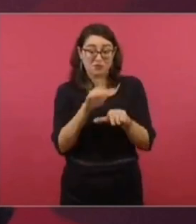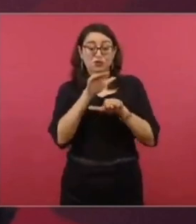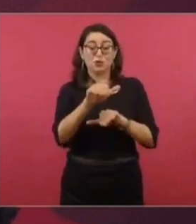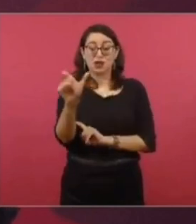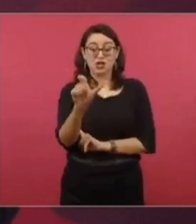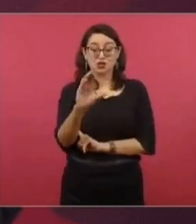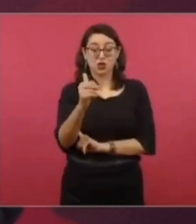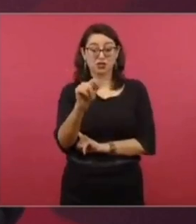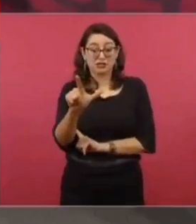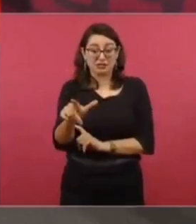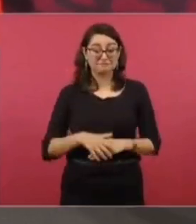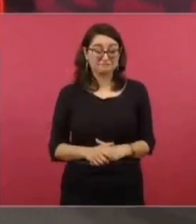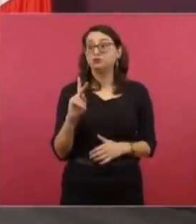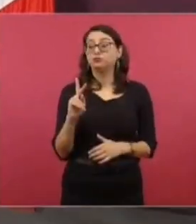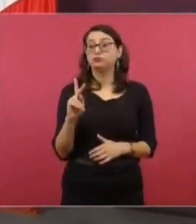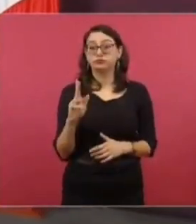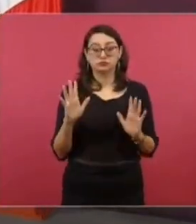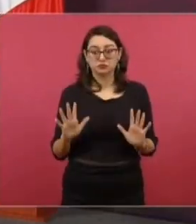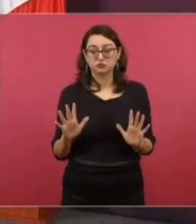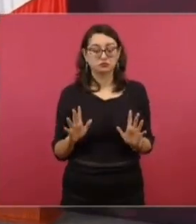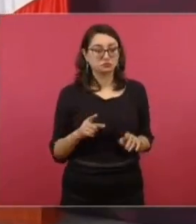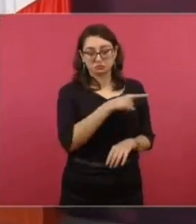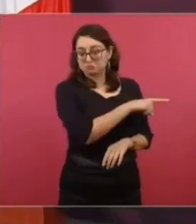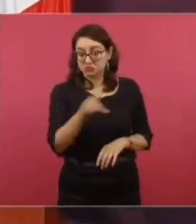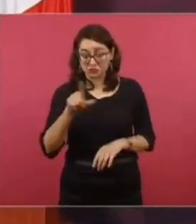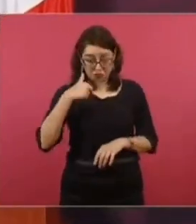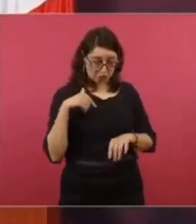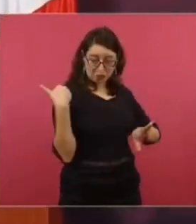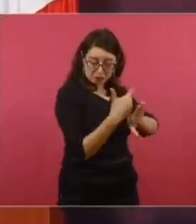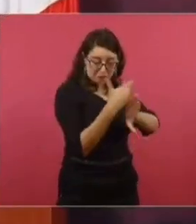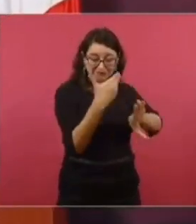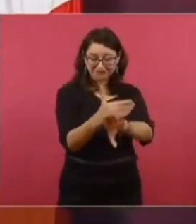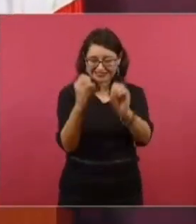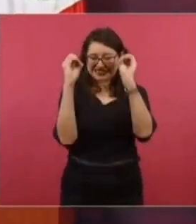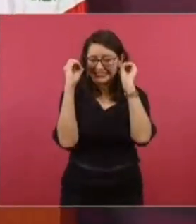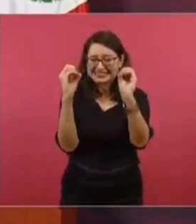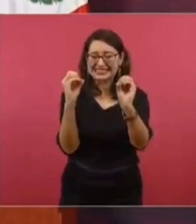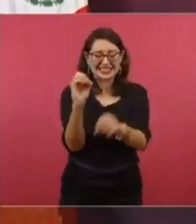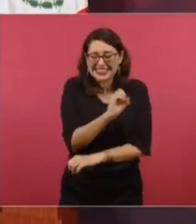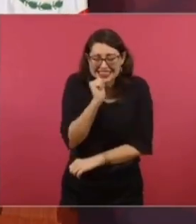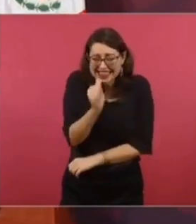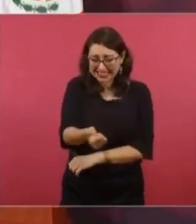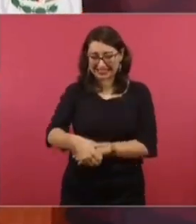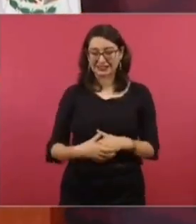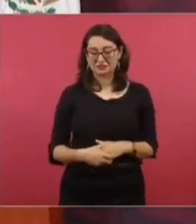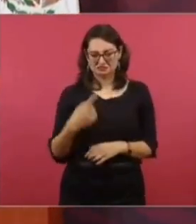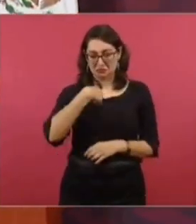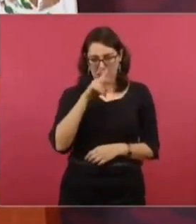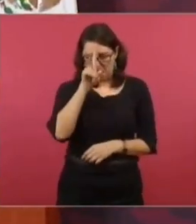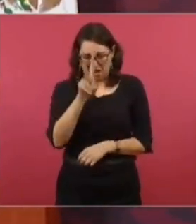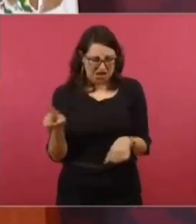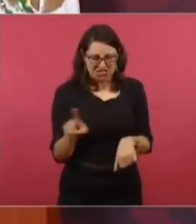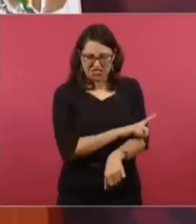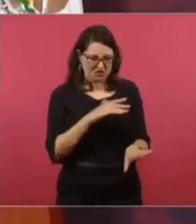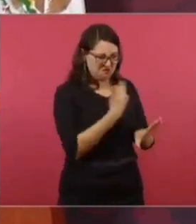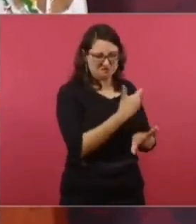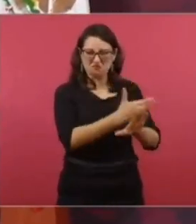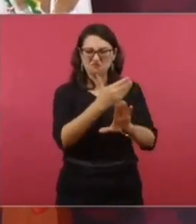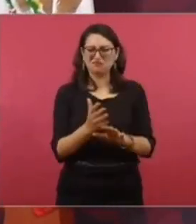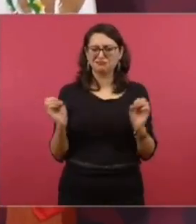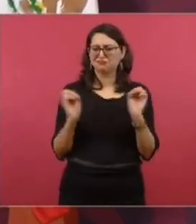persecución a nadie. No es mi fuerte la venganza. Yo tengo... Sí, hablé en su momento. Era porque